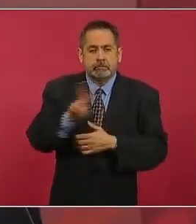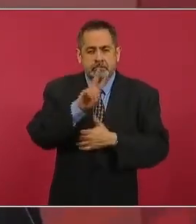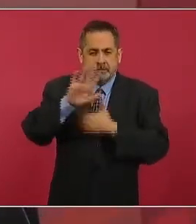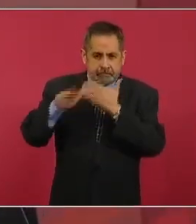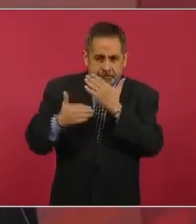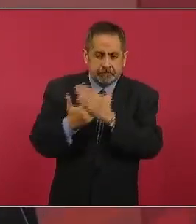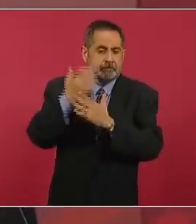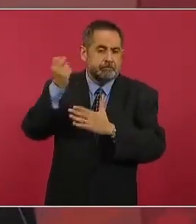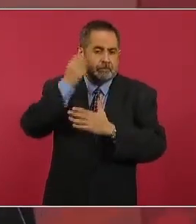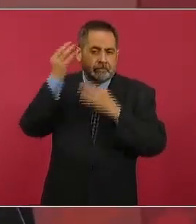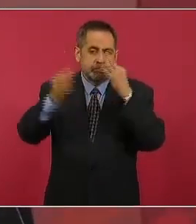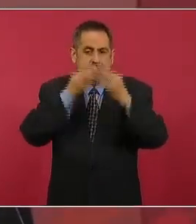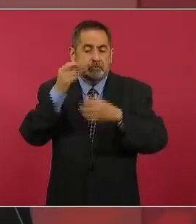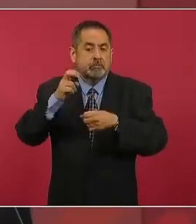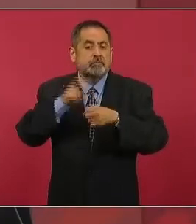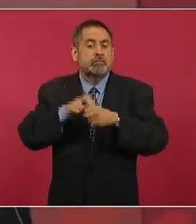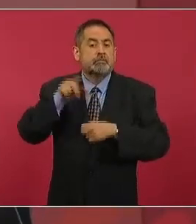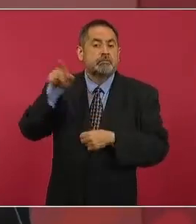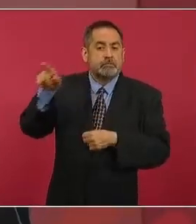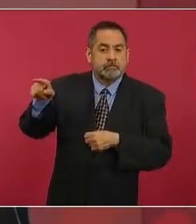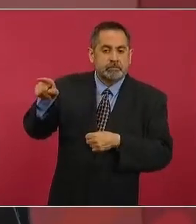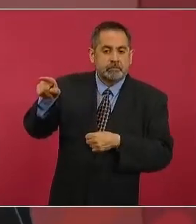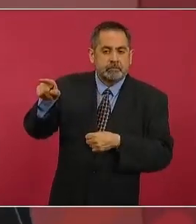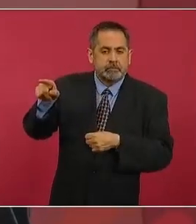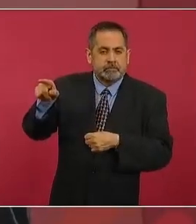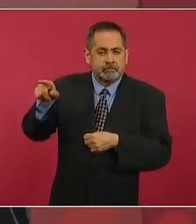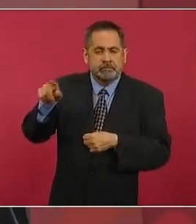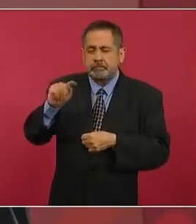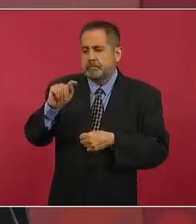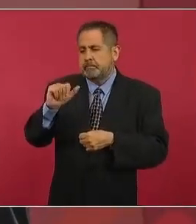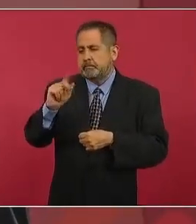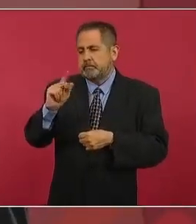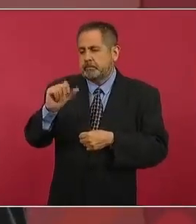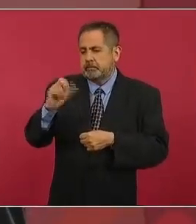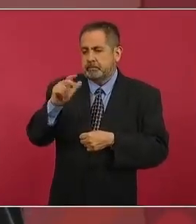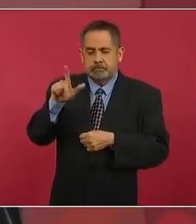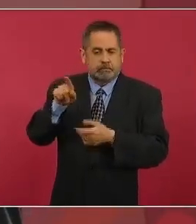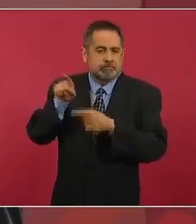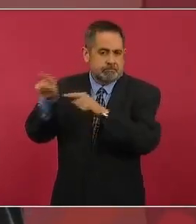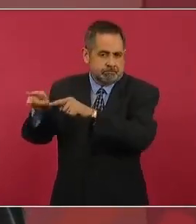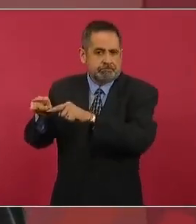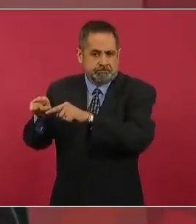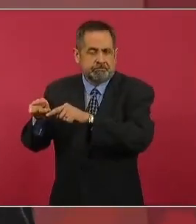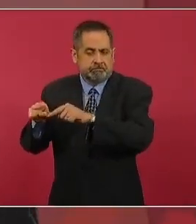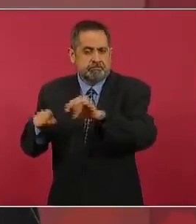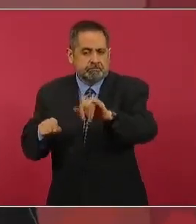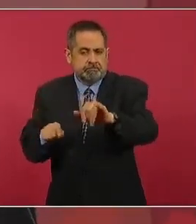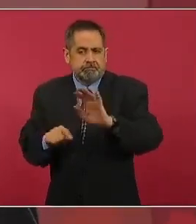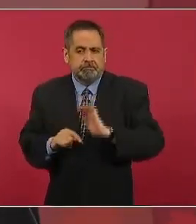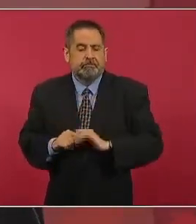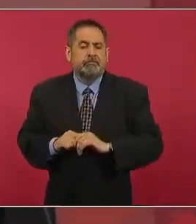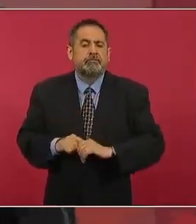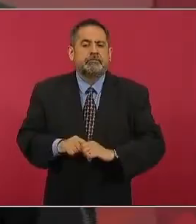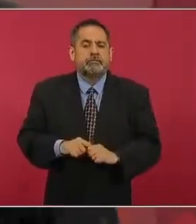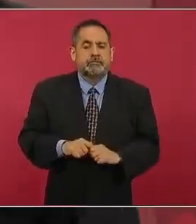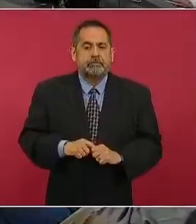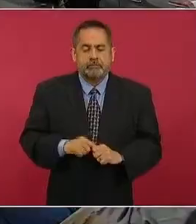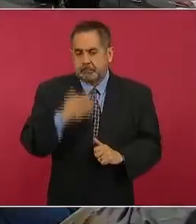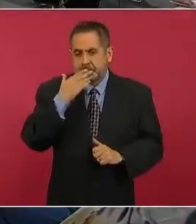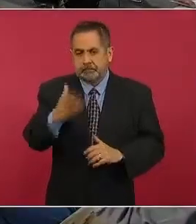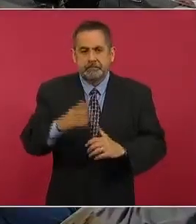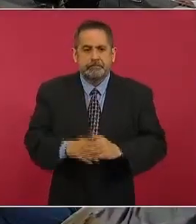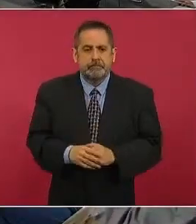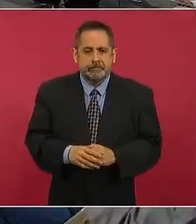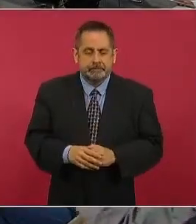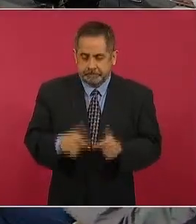mañanera en Tapachula sí están invitados muy bien